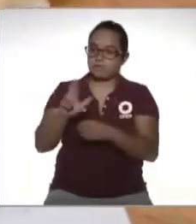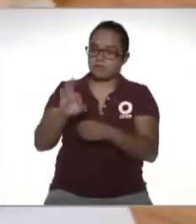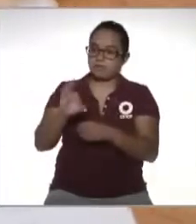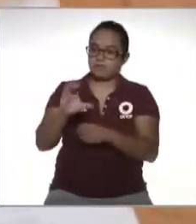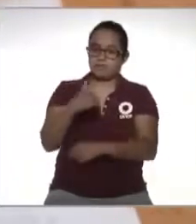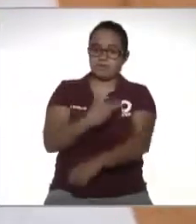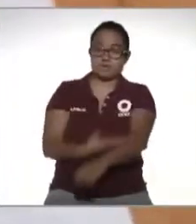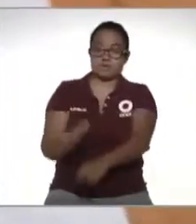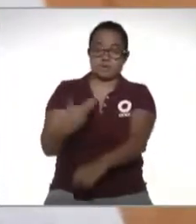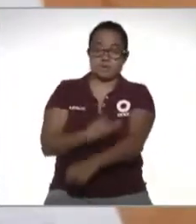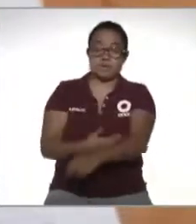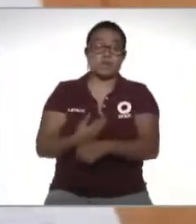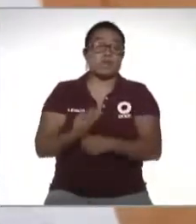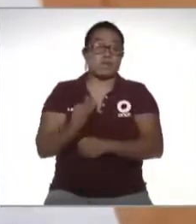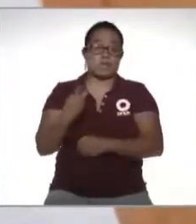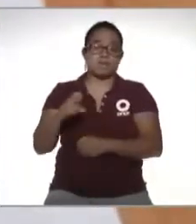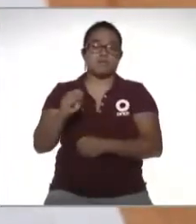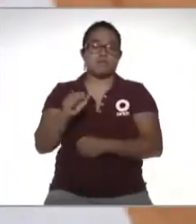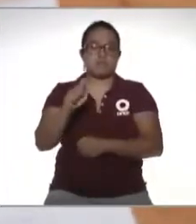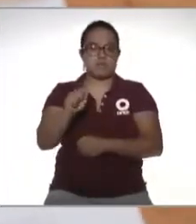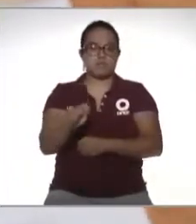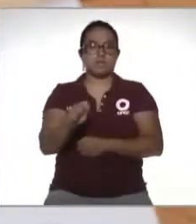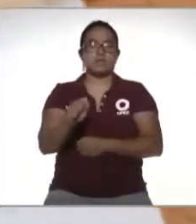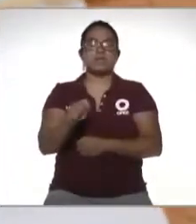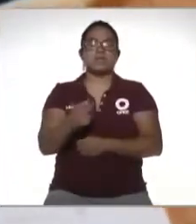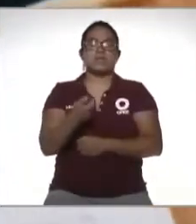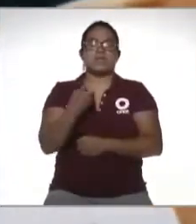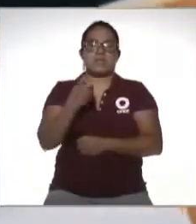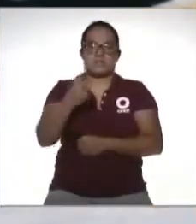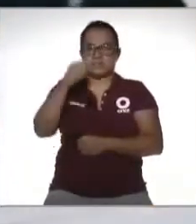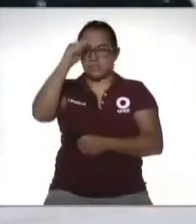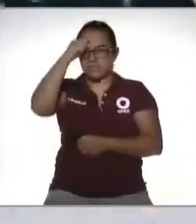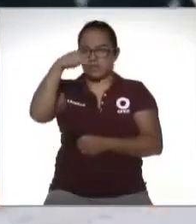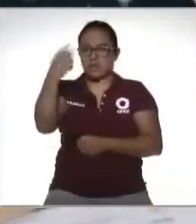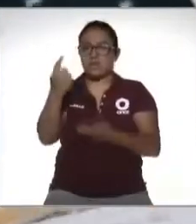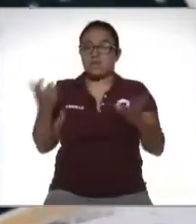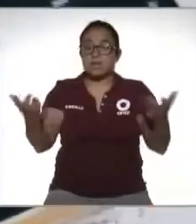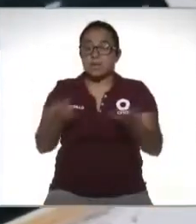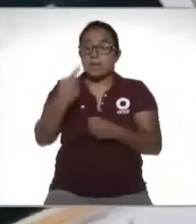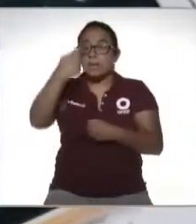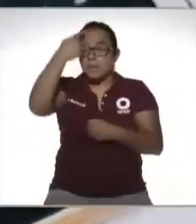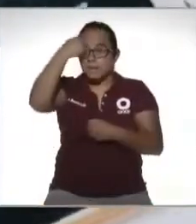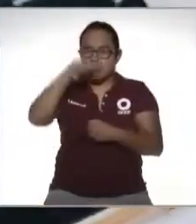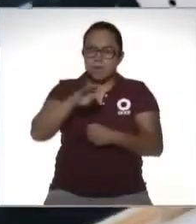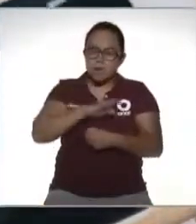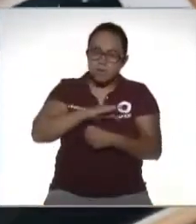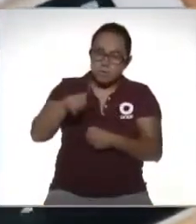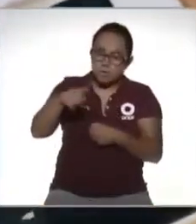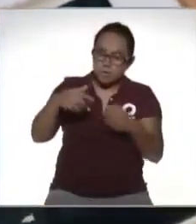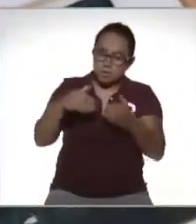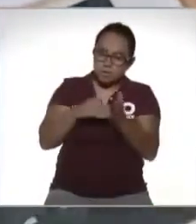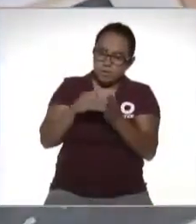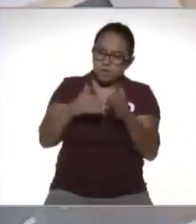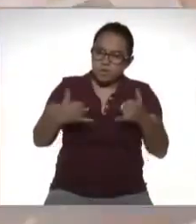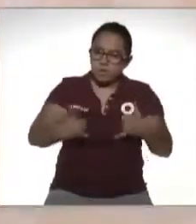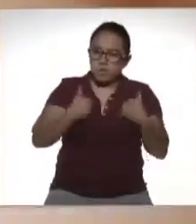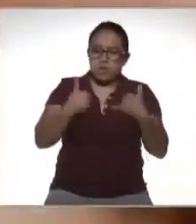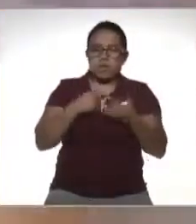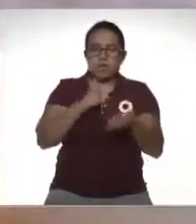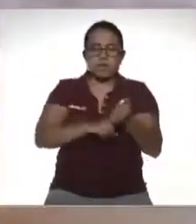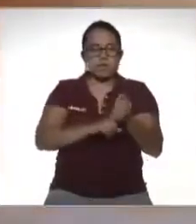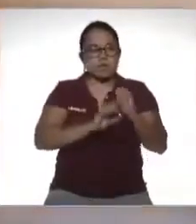lo que le daría al SAT una poderosa herramienta para seguir la pista a millones de jóvenes que se